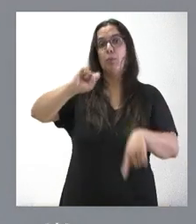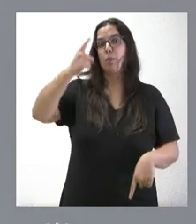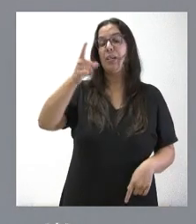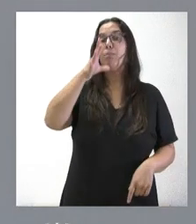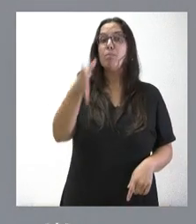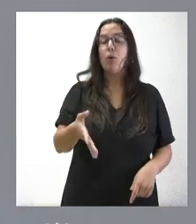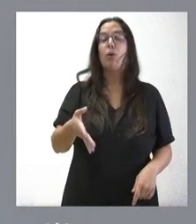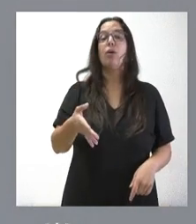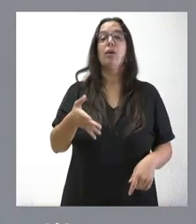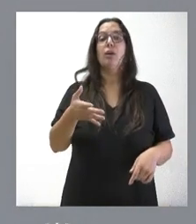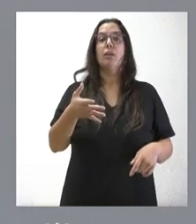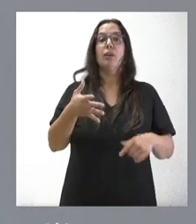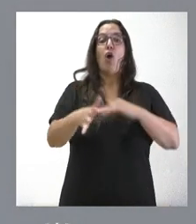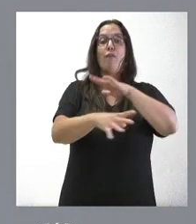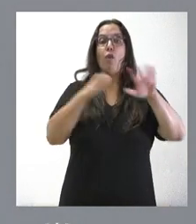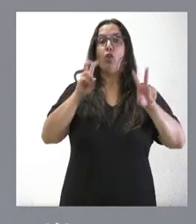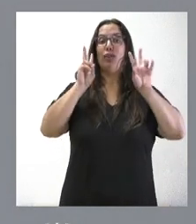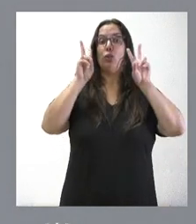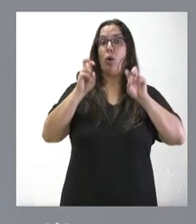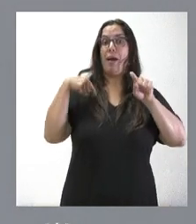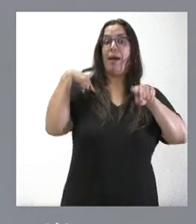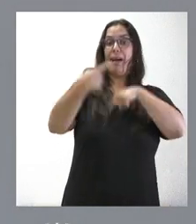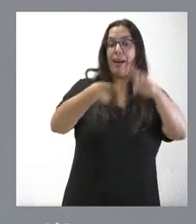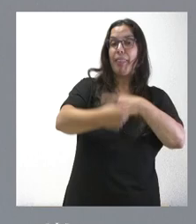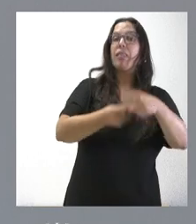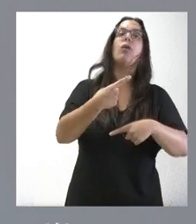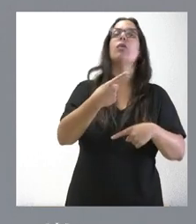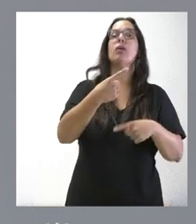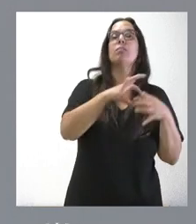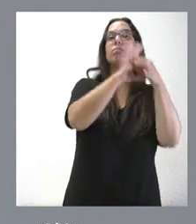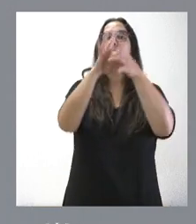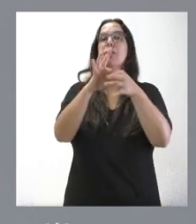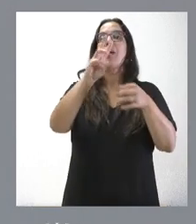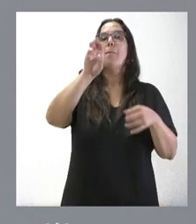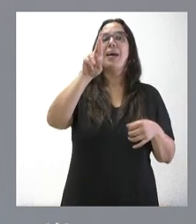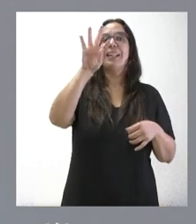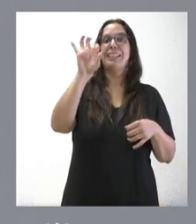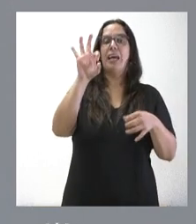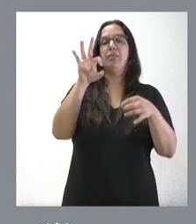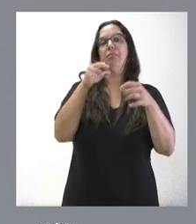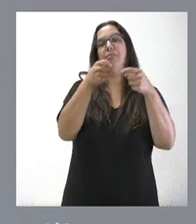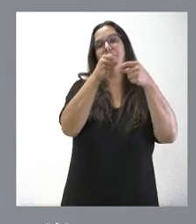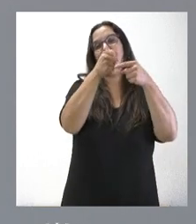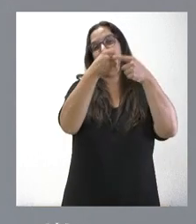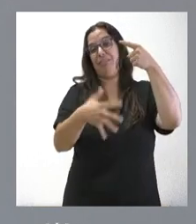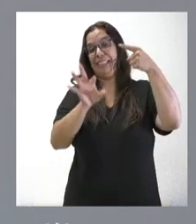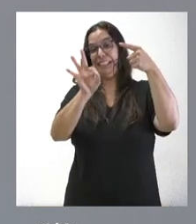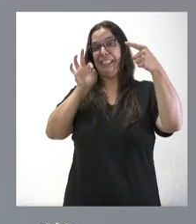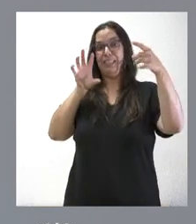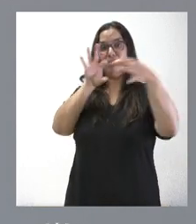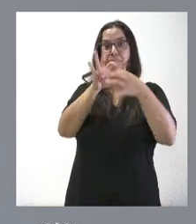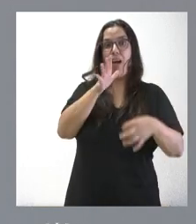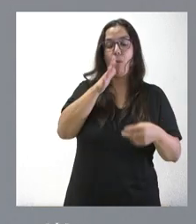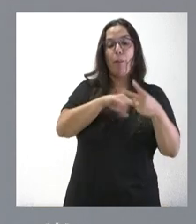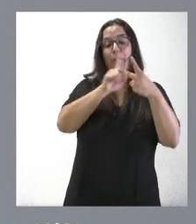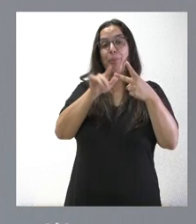juntando los fondos de la nueva generación vinculadas al PERTE del ciclo del agua, con lo que son los fondos del programa